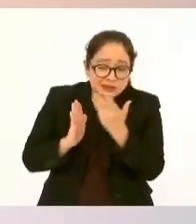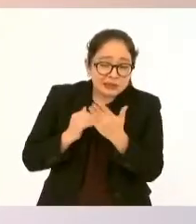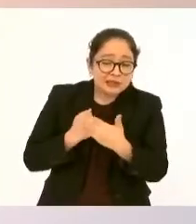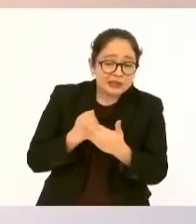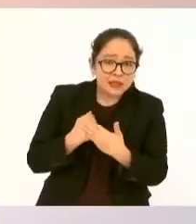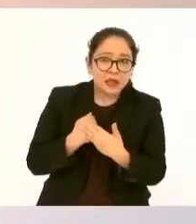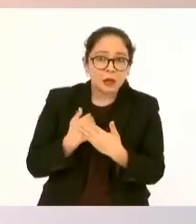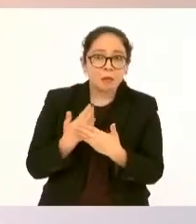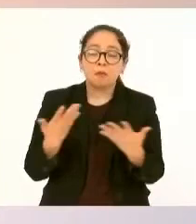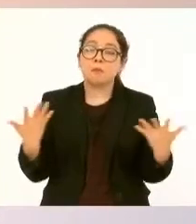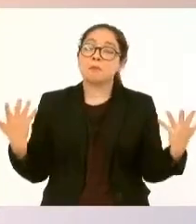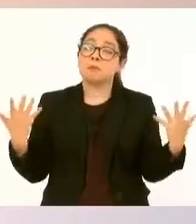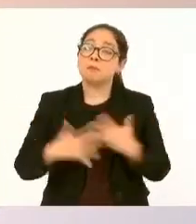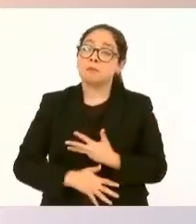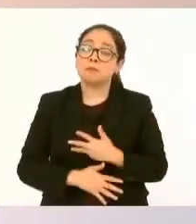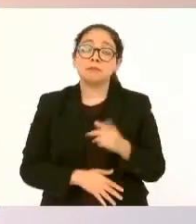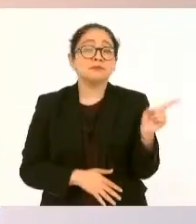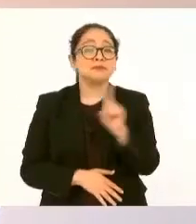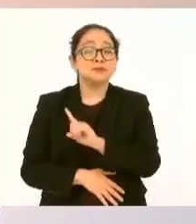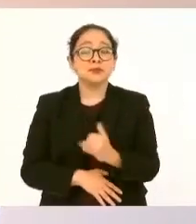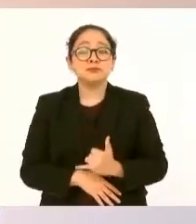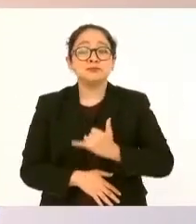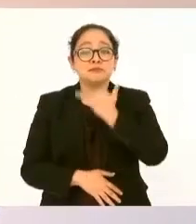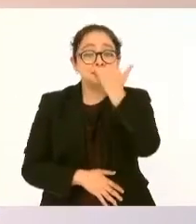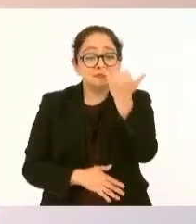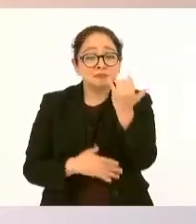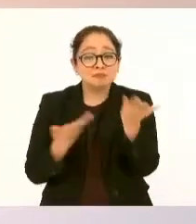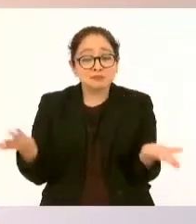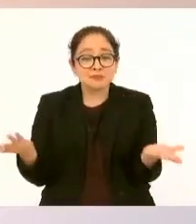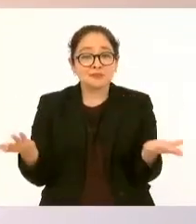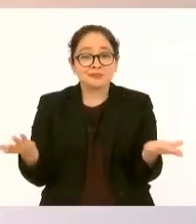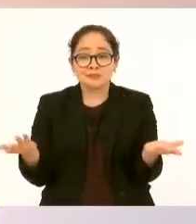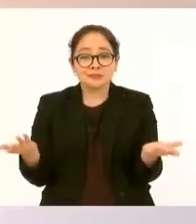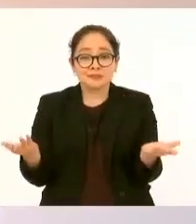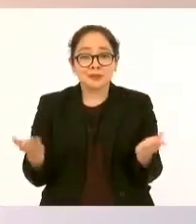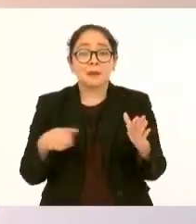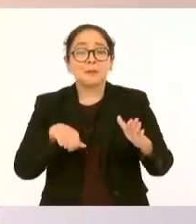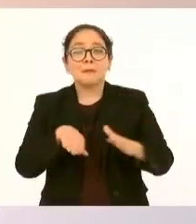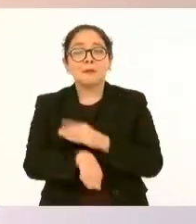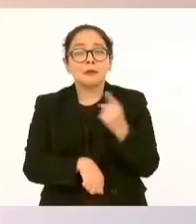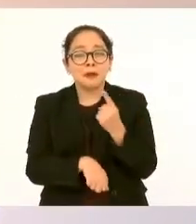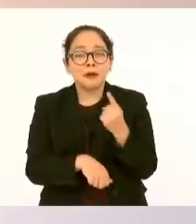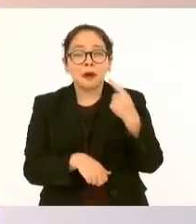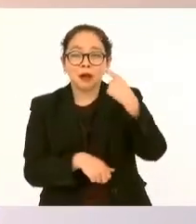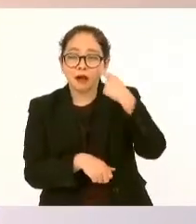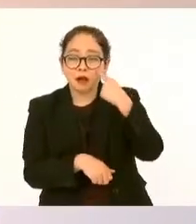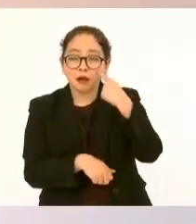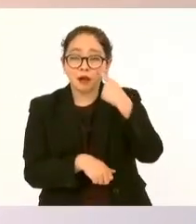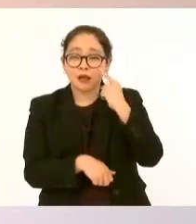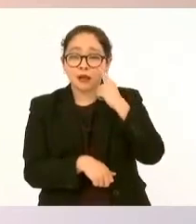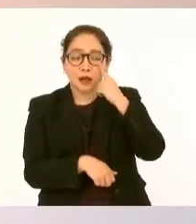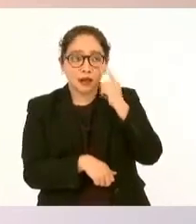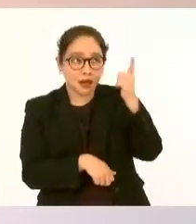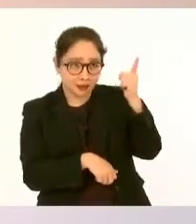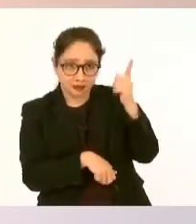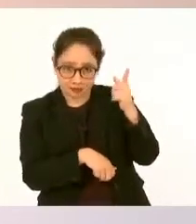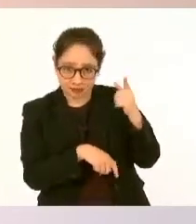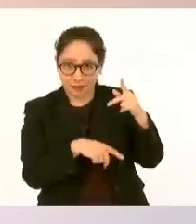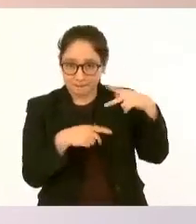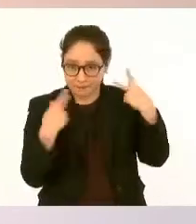la pandemia, se equivocaron los pronósticos, porque en vez de caerse